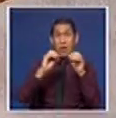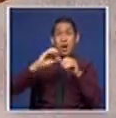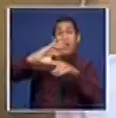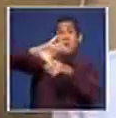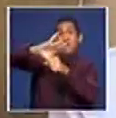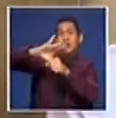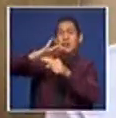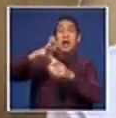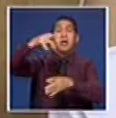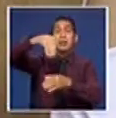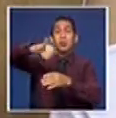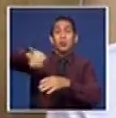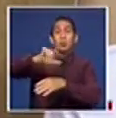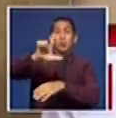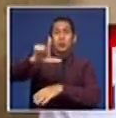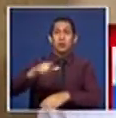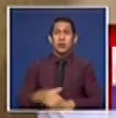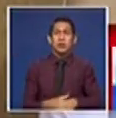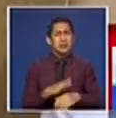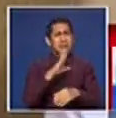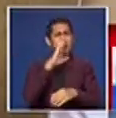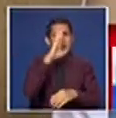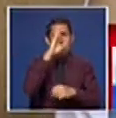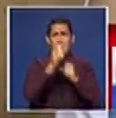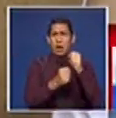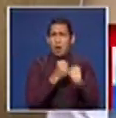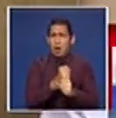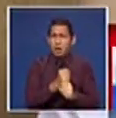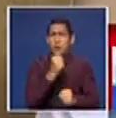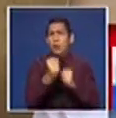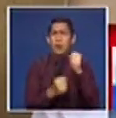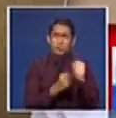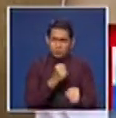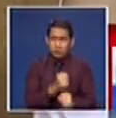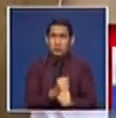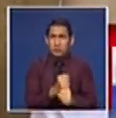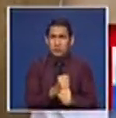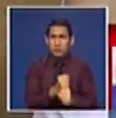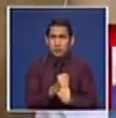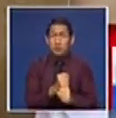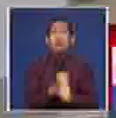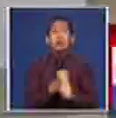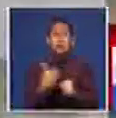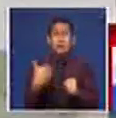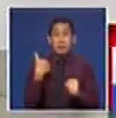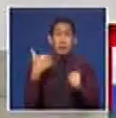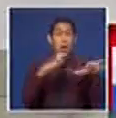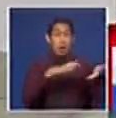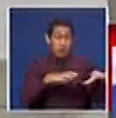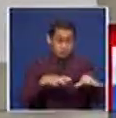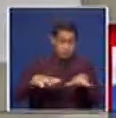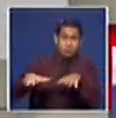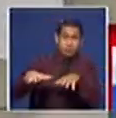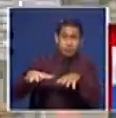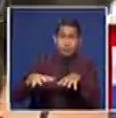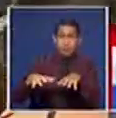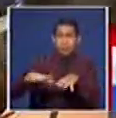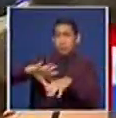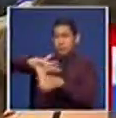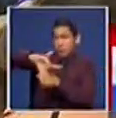de julio. Y como todos los años, tendremos todo un evento gastronómico que